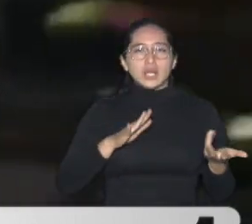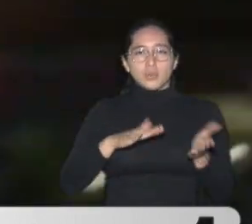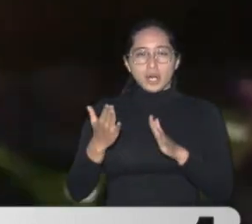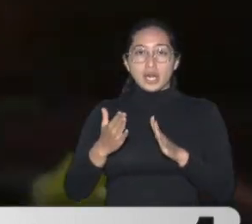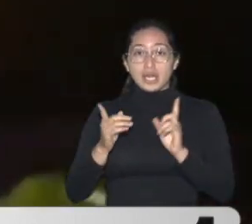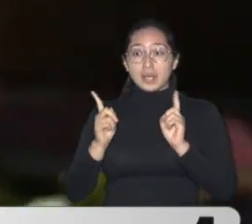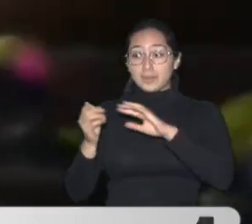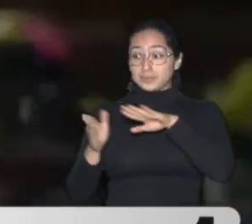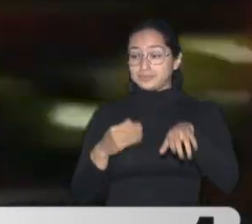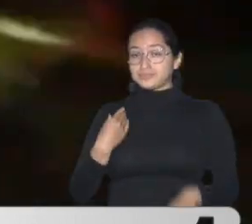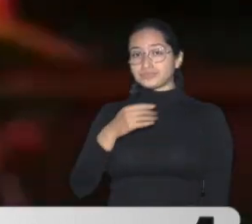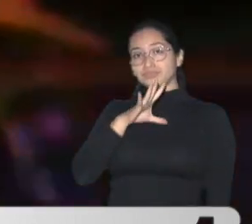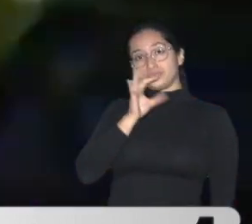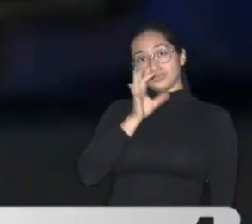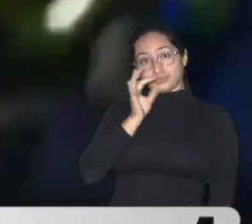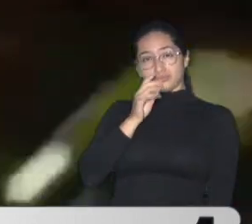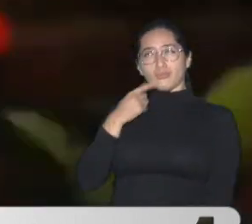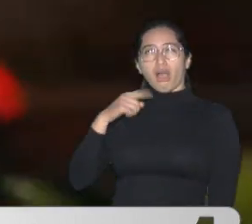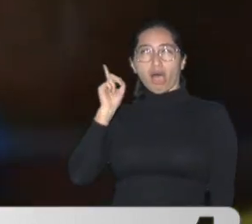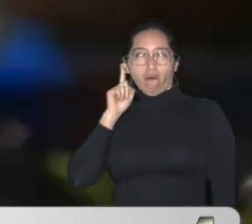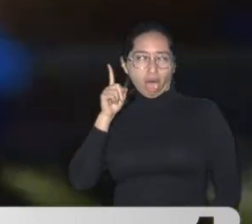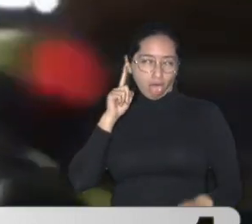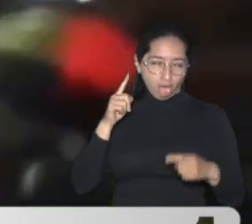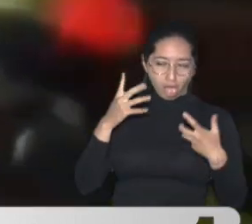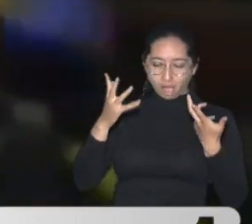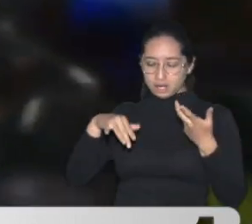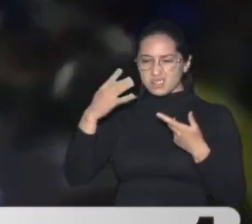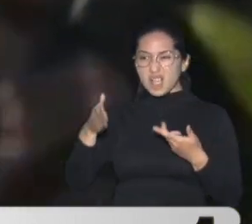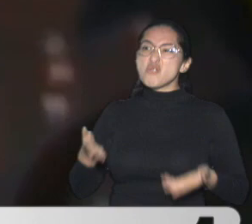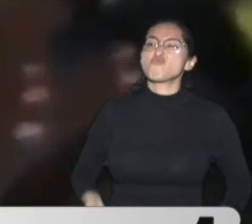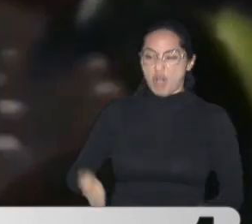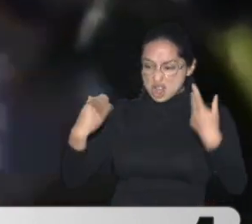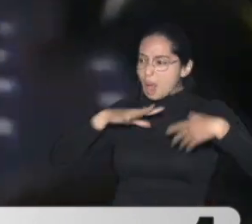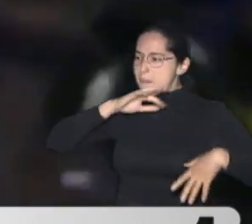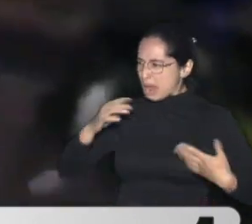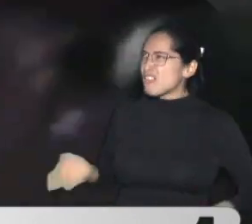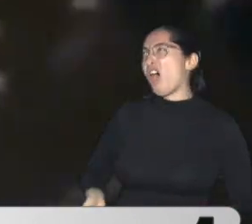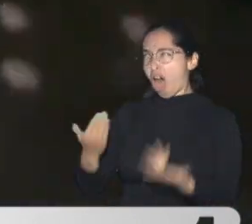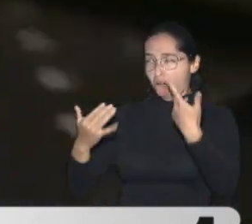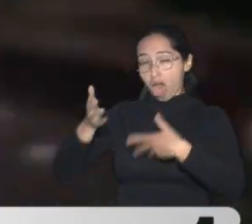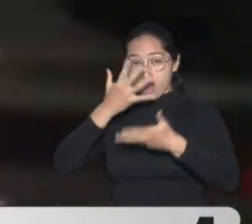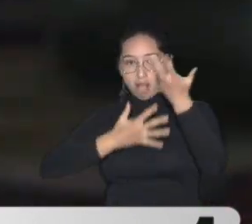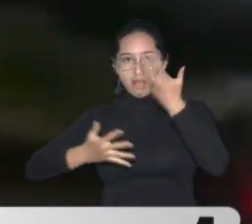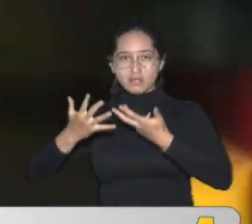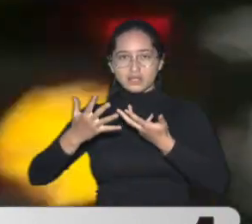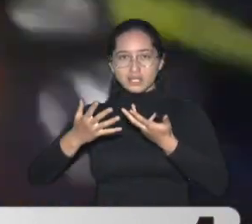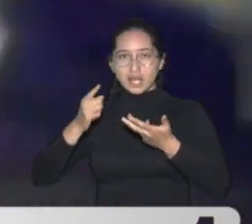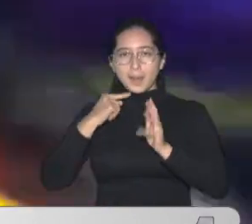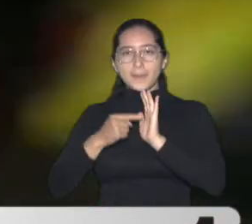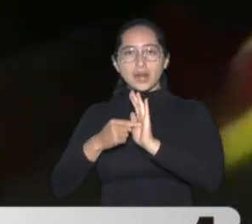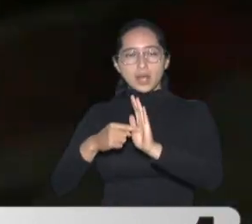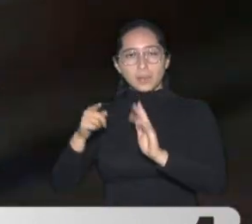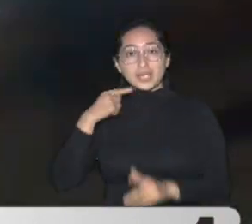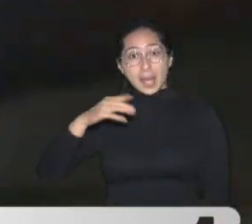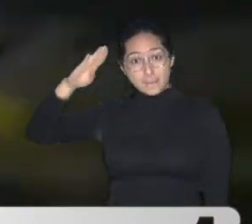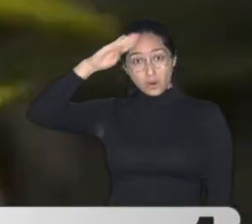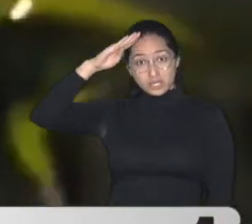amenazando Con unos caninos Al llegar la patrulla A el sitio Es atacado Por este sujeto